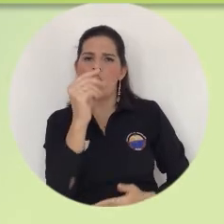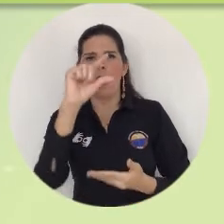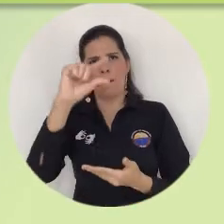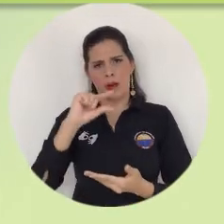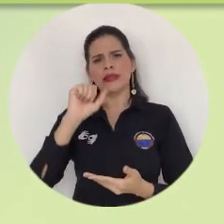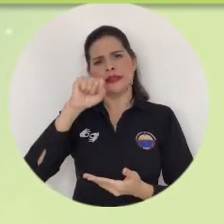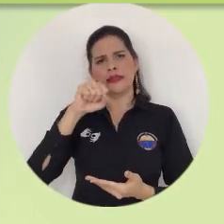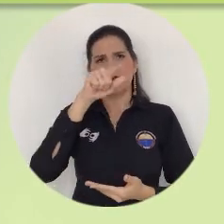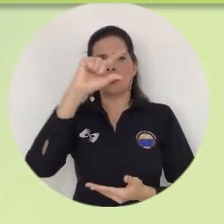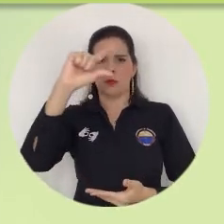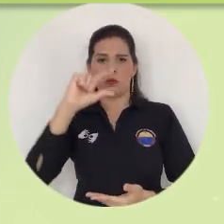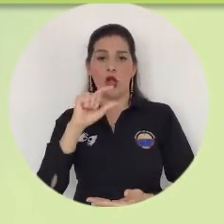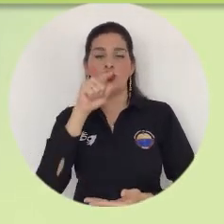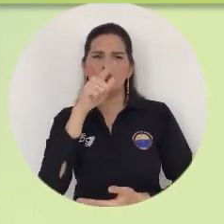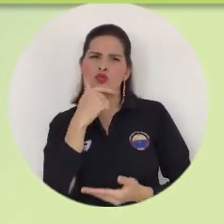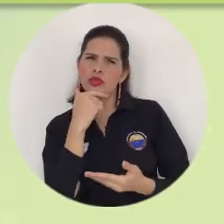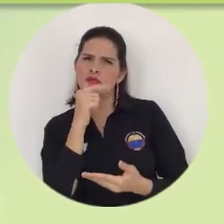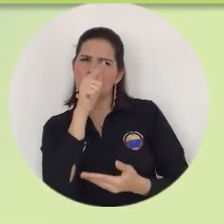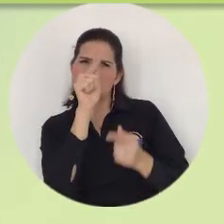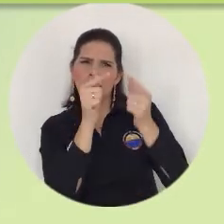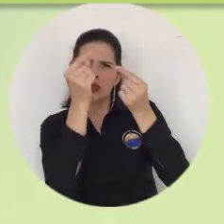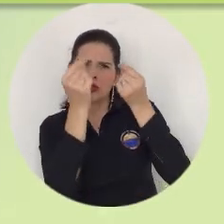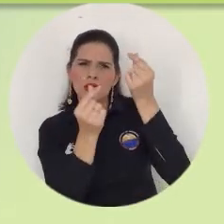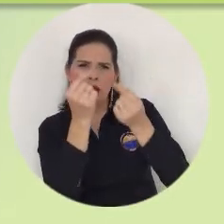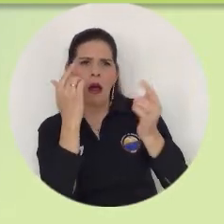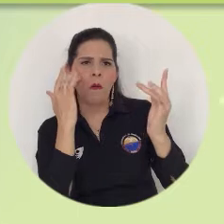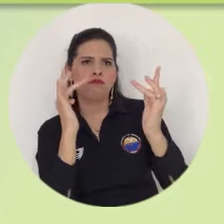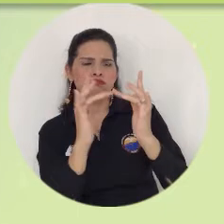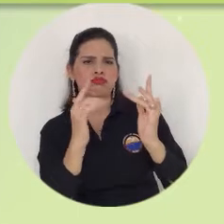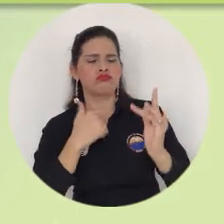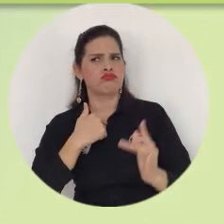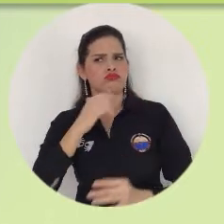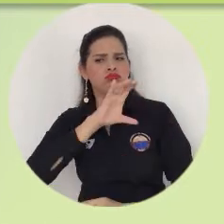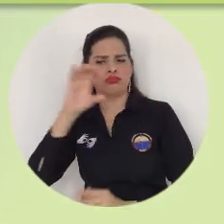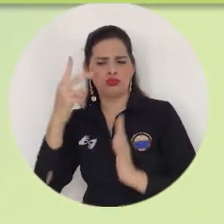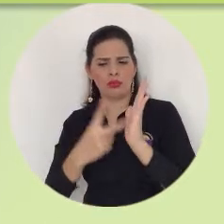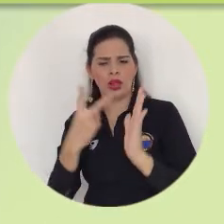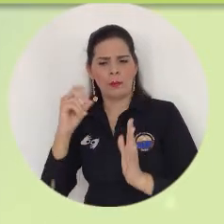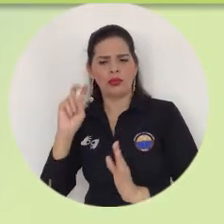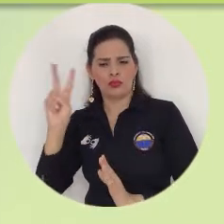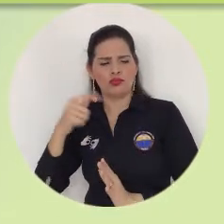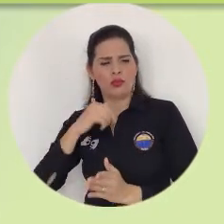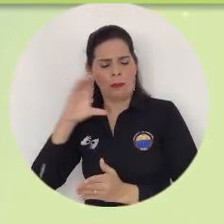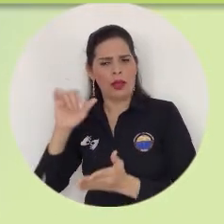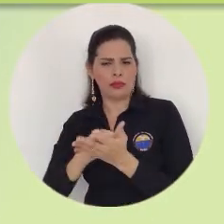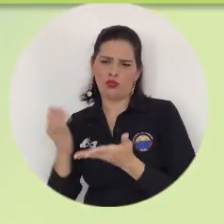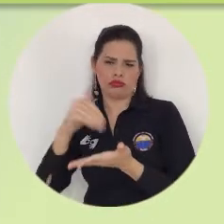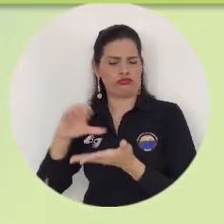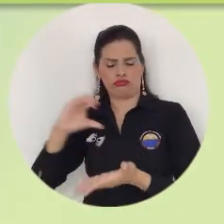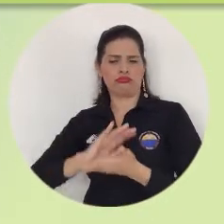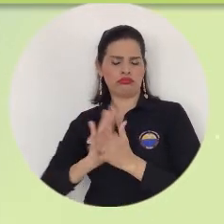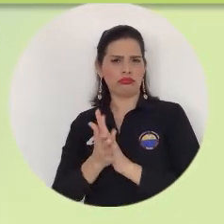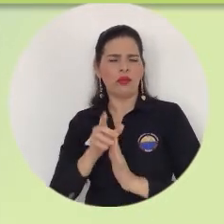devolución. Deberás rectificar que los valores correspondan a los pagados en el periodo 2022 y luego seleccionar la opción